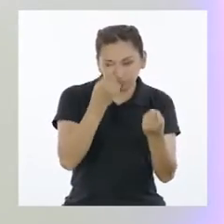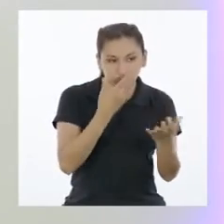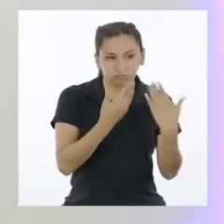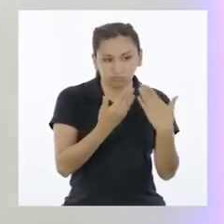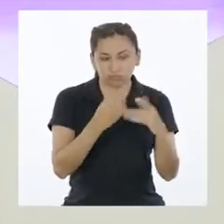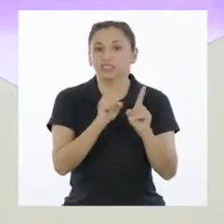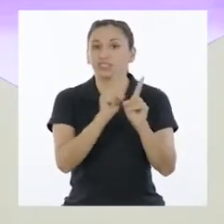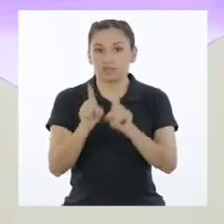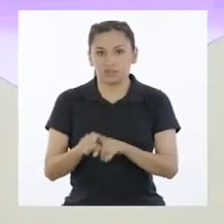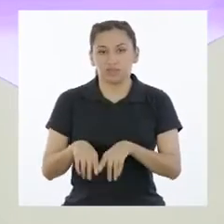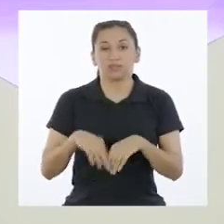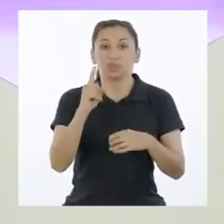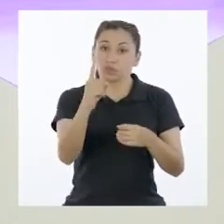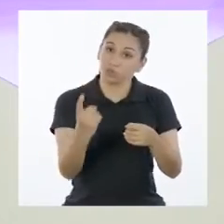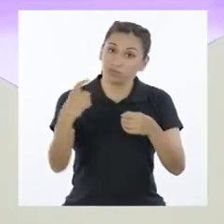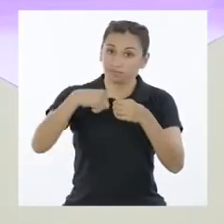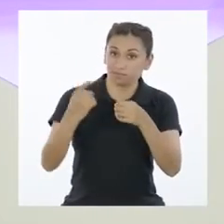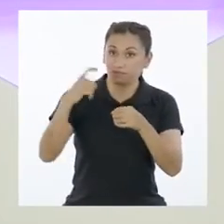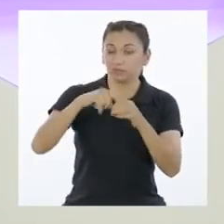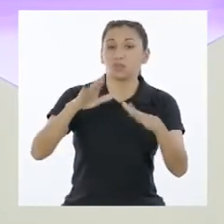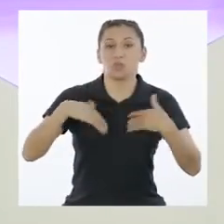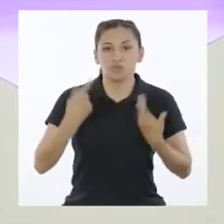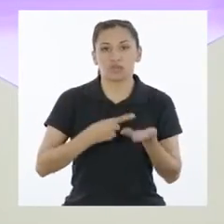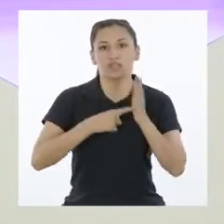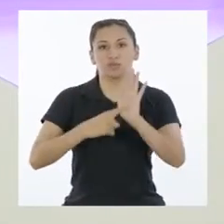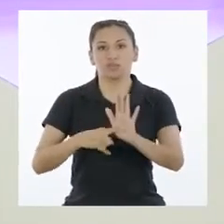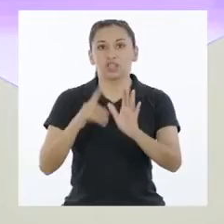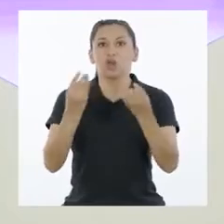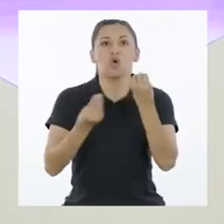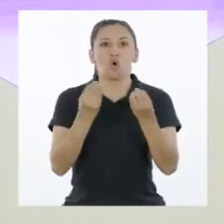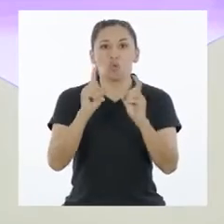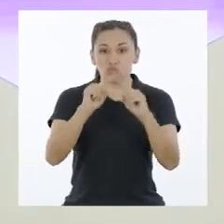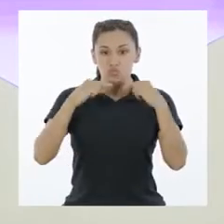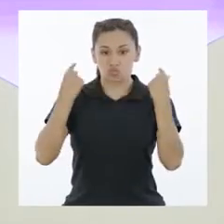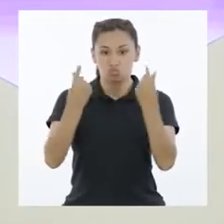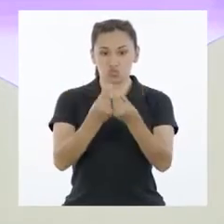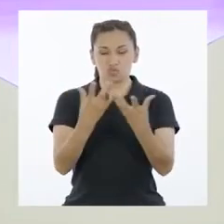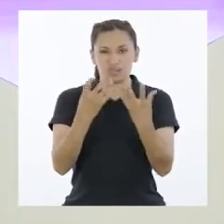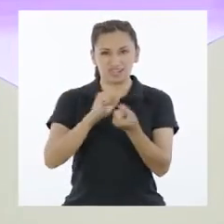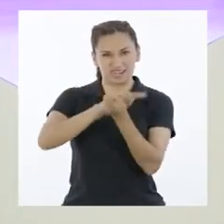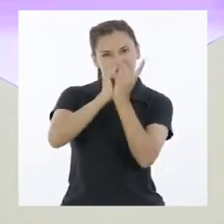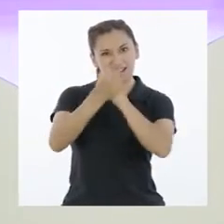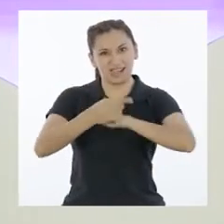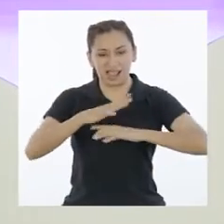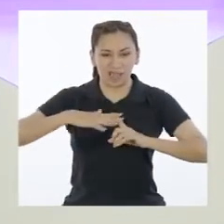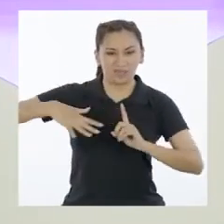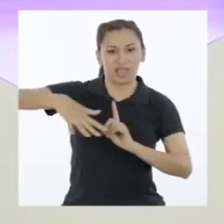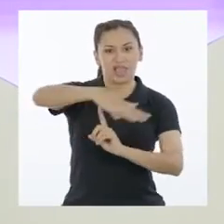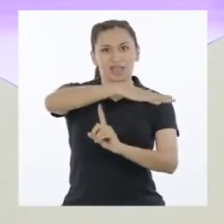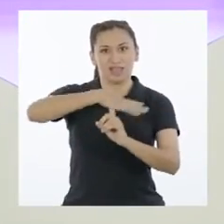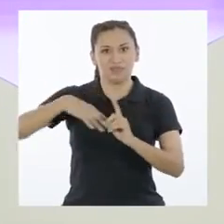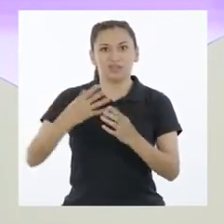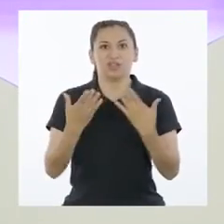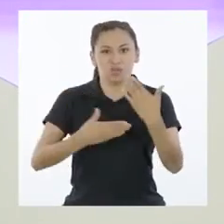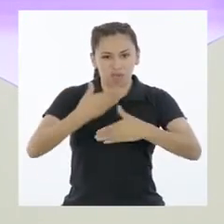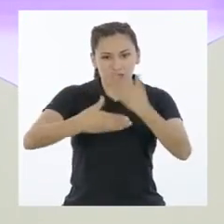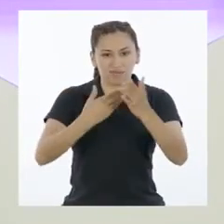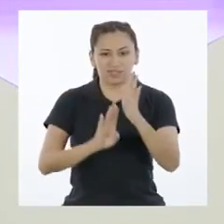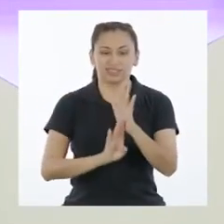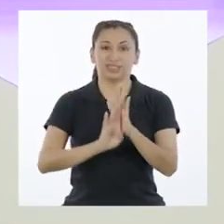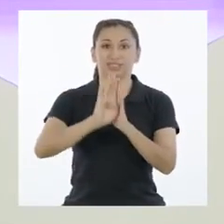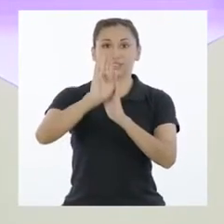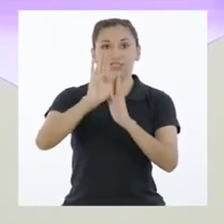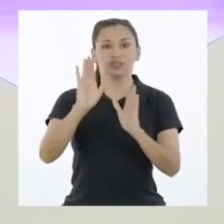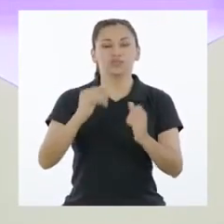directamente Al participar se puede demostrar la capacidad que tiene un colectivo para transformar su entorno, desarrollando la